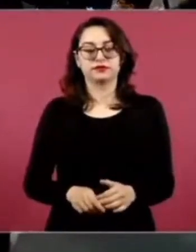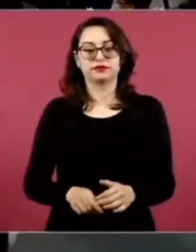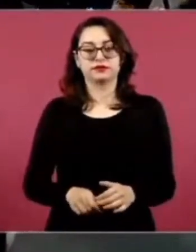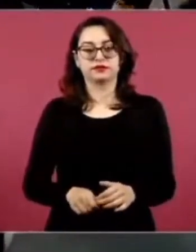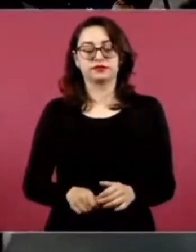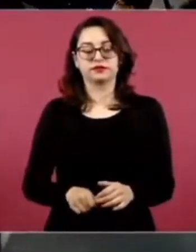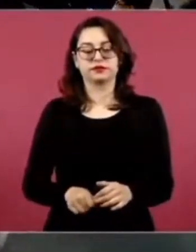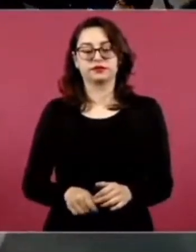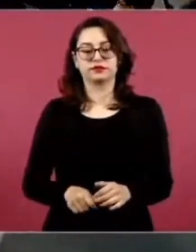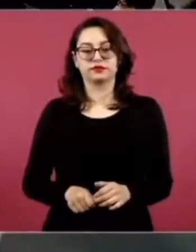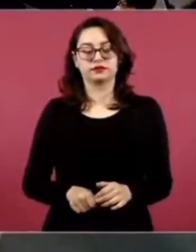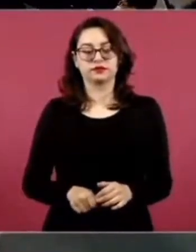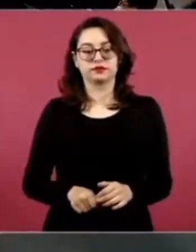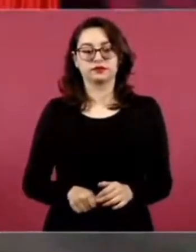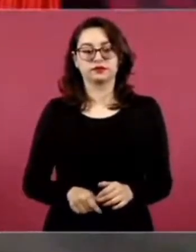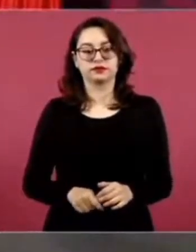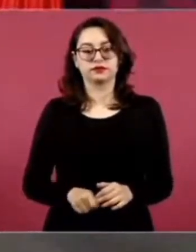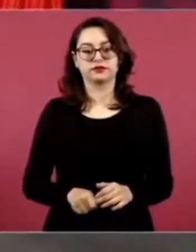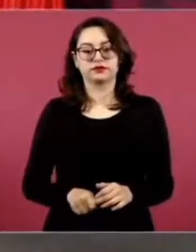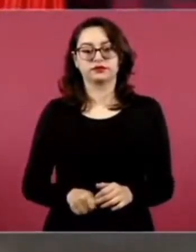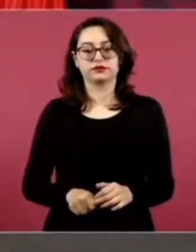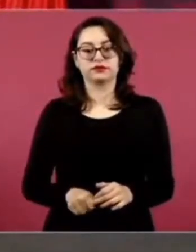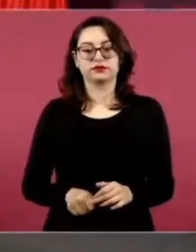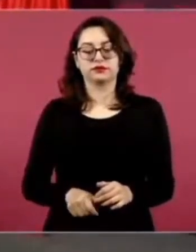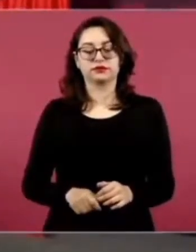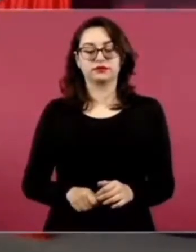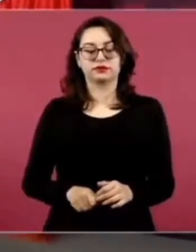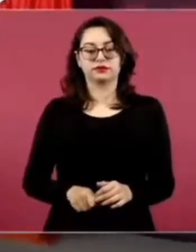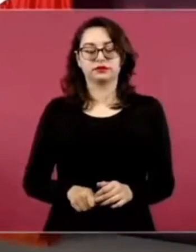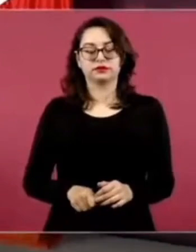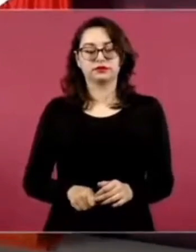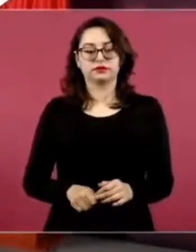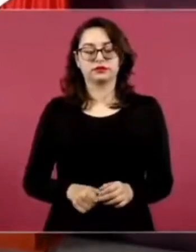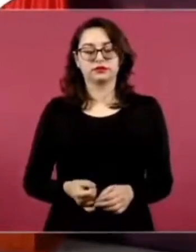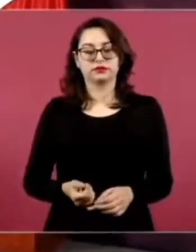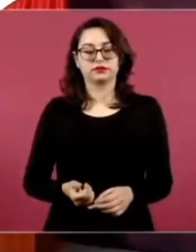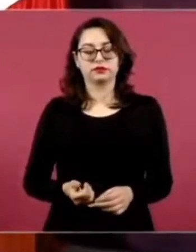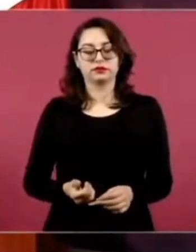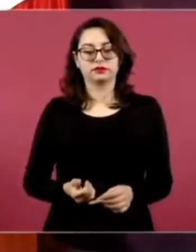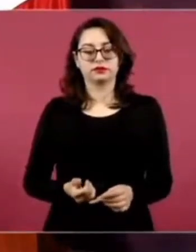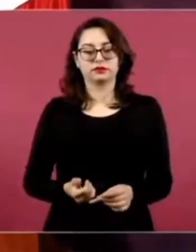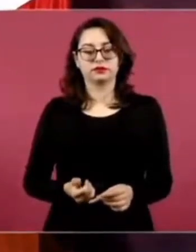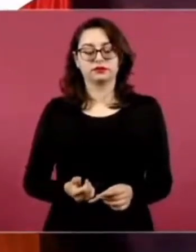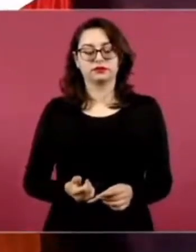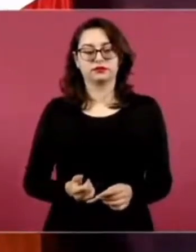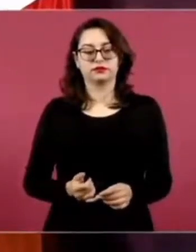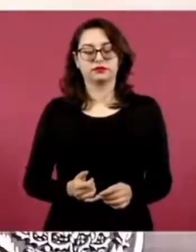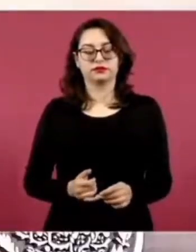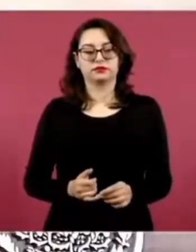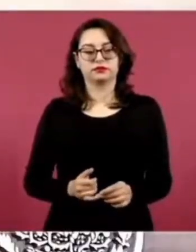hasta una aclaración.